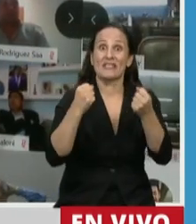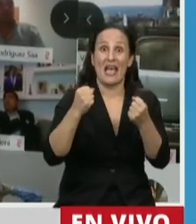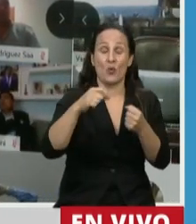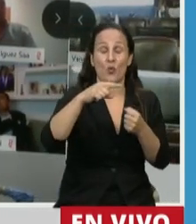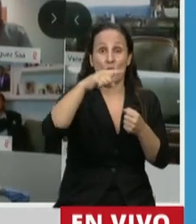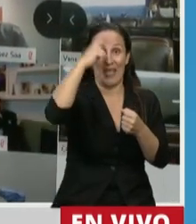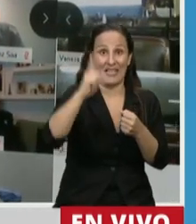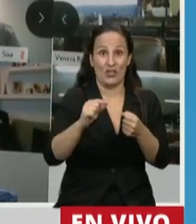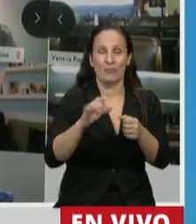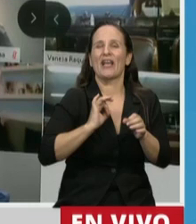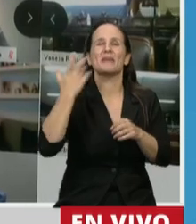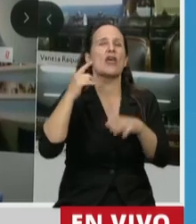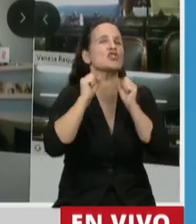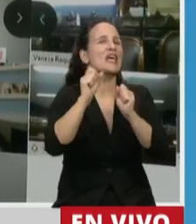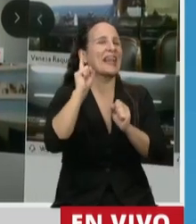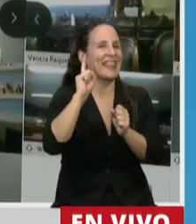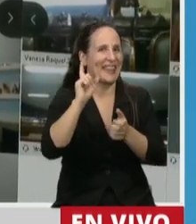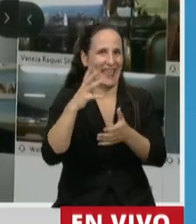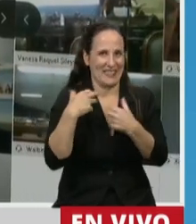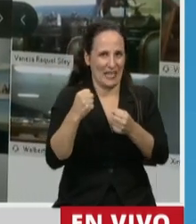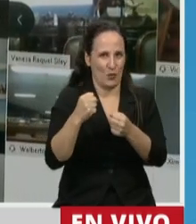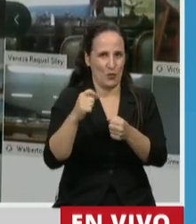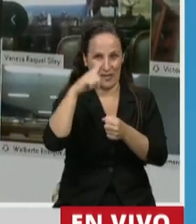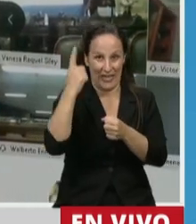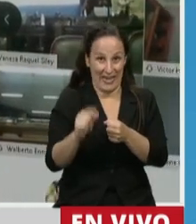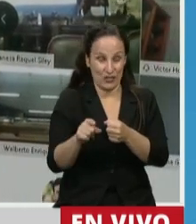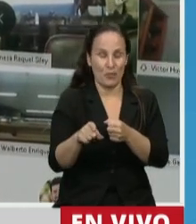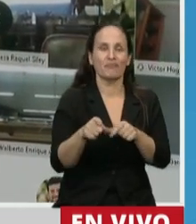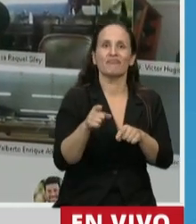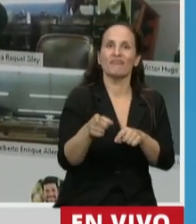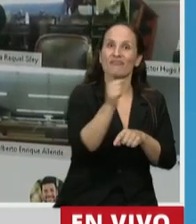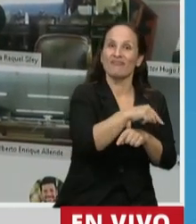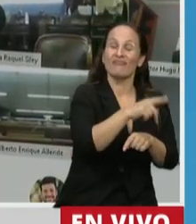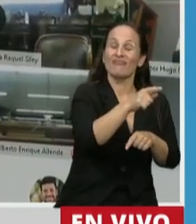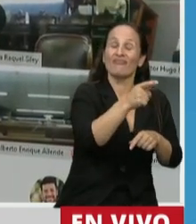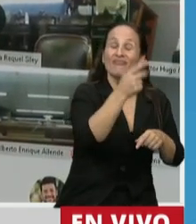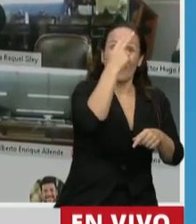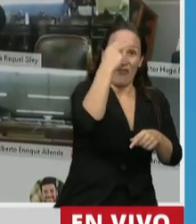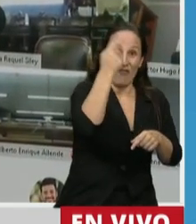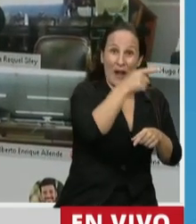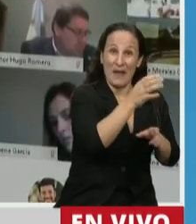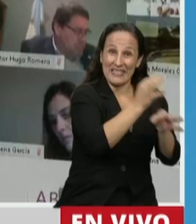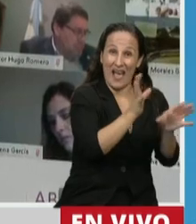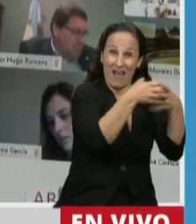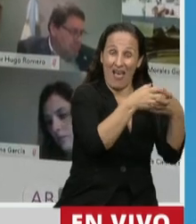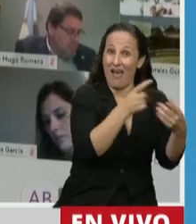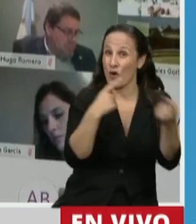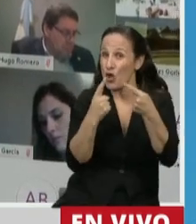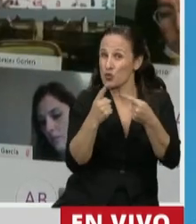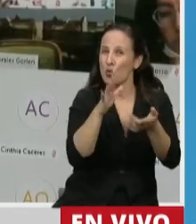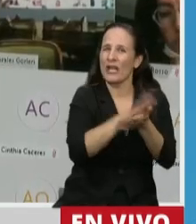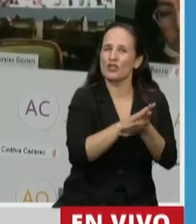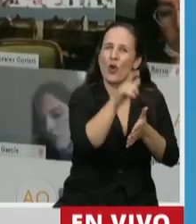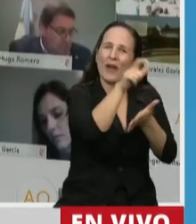Secretaría de Salud de la Nación el año pasado, fue consultada por el Colegio de Arbacéuticos y Bioquímicos de la Ciudad de Buenos Aires acerca de si la